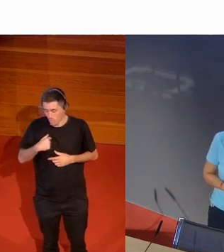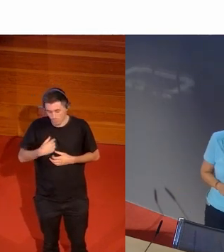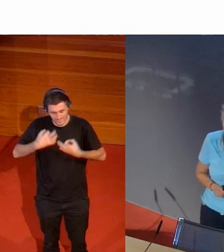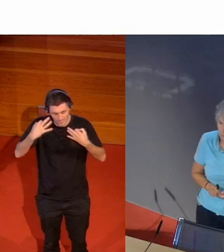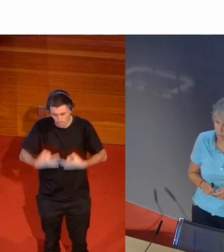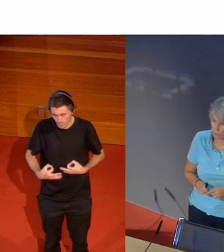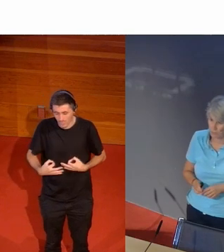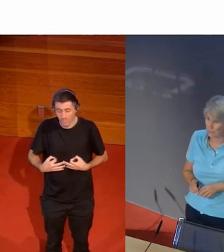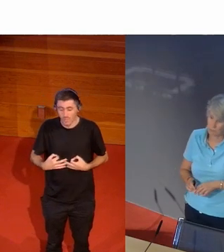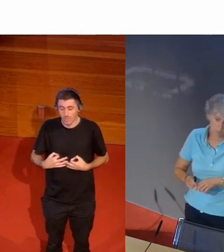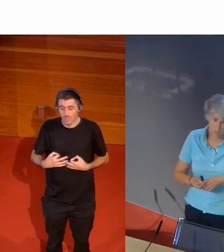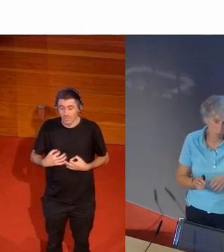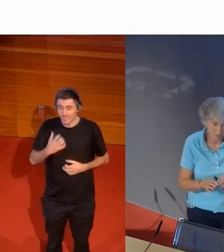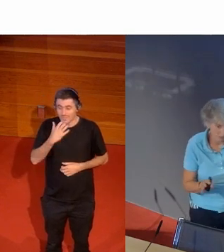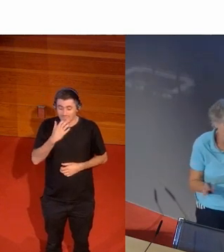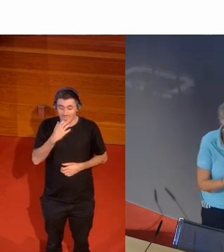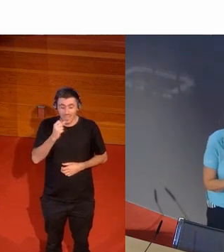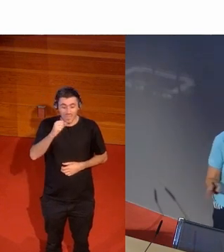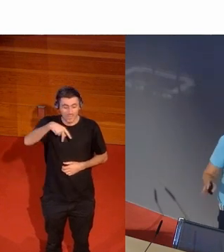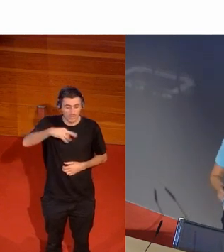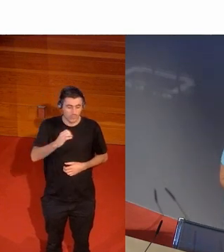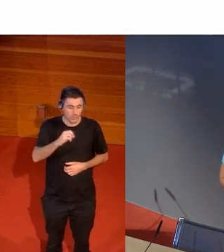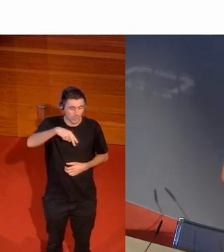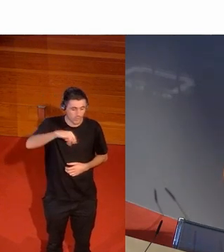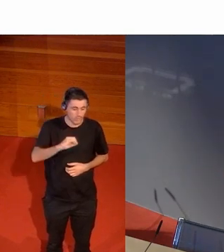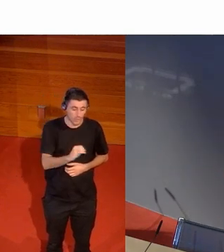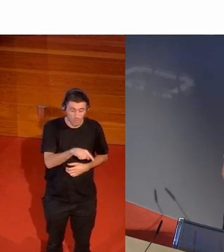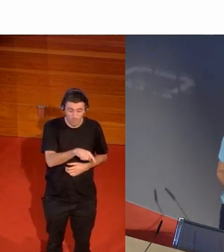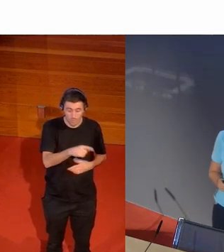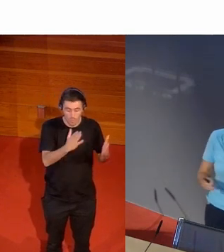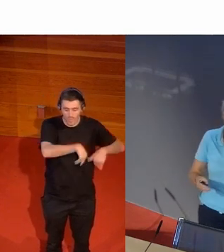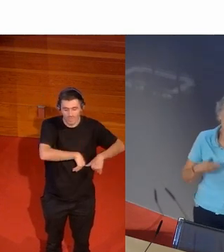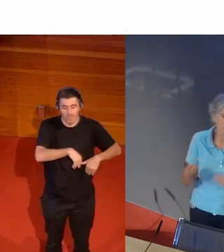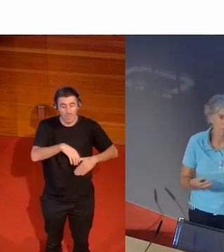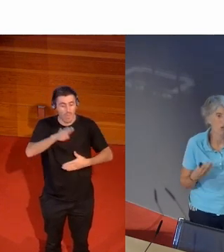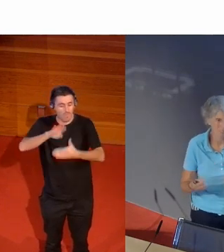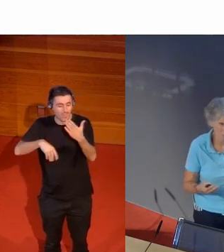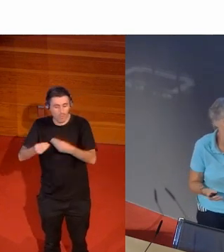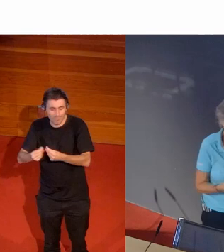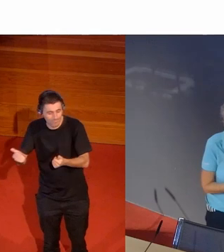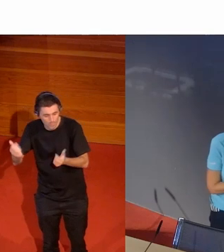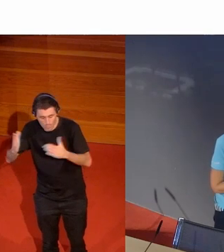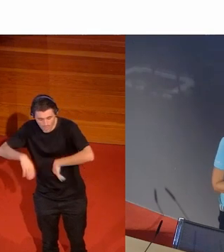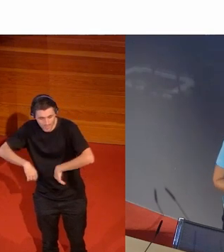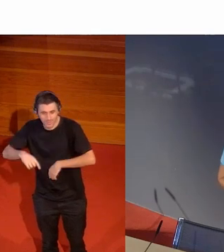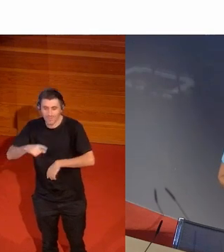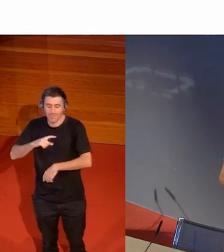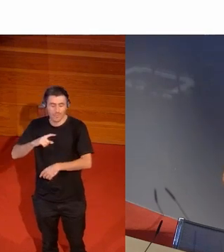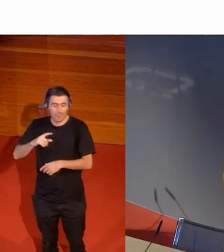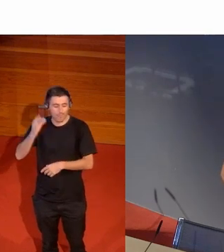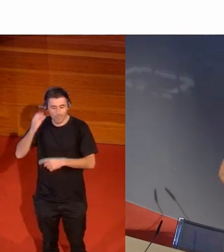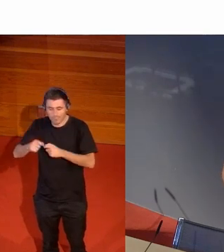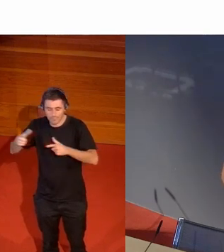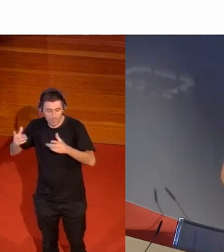no hubiera estado Juan Antonio Samarancha España no hubiera tenido Barcelona no hubiera tenido los Juegos Olímpicos pero además él modernizó mucho desde dentro